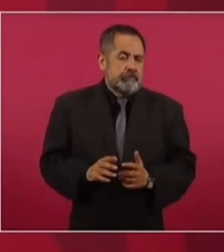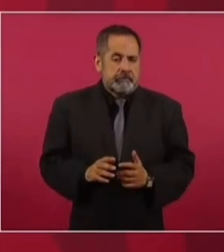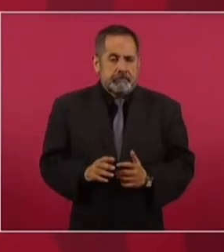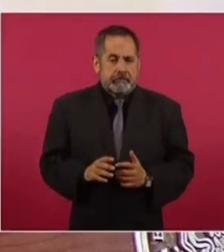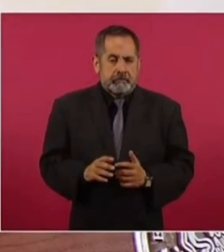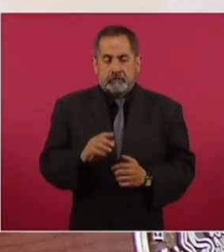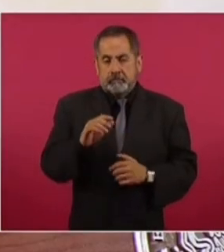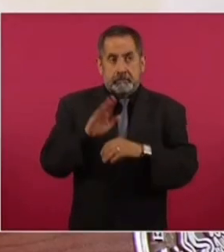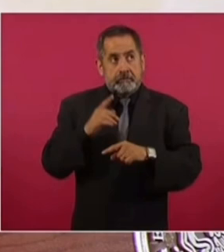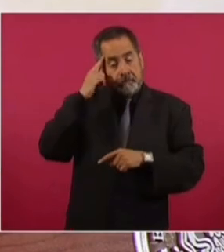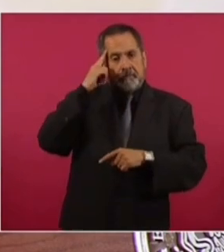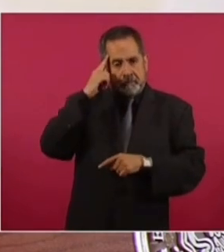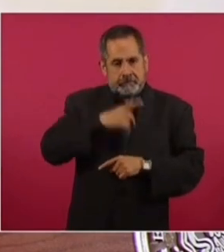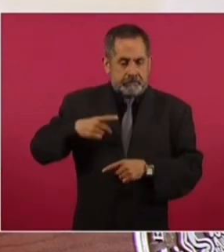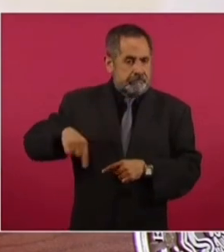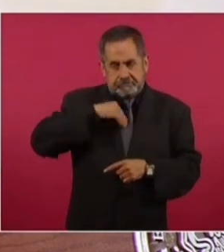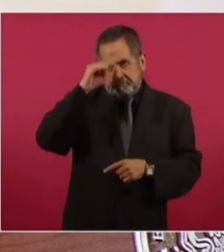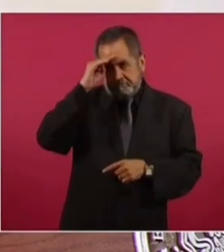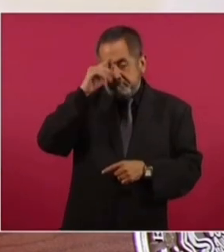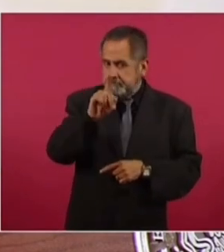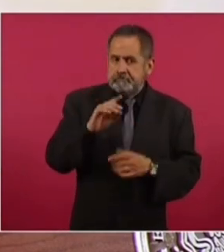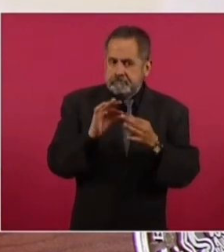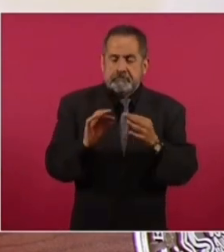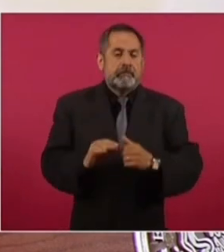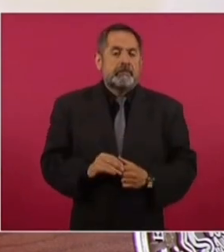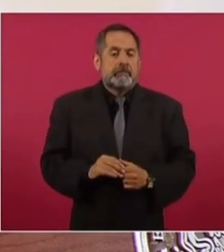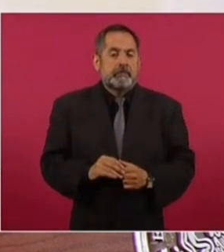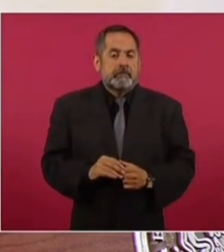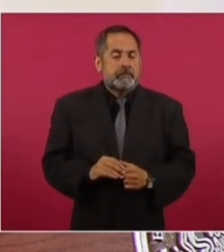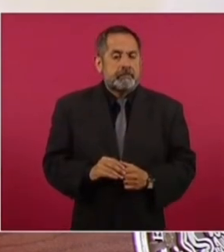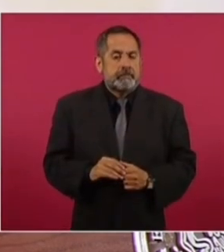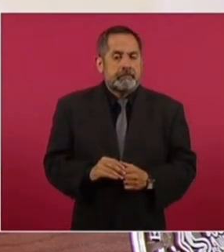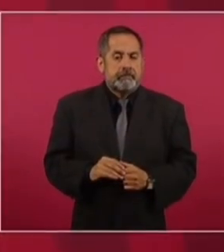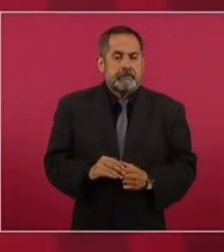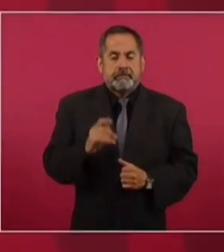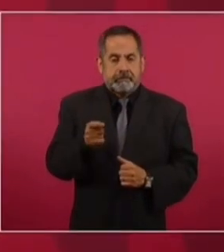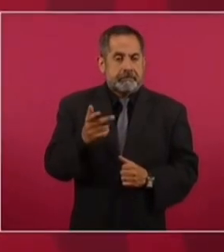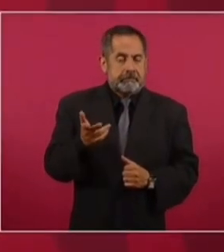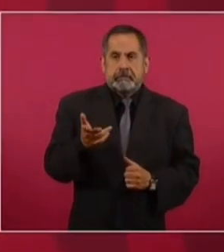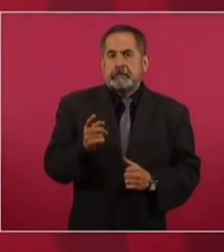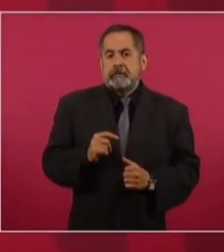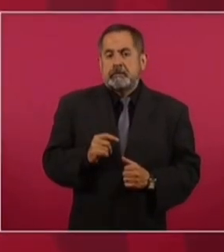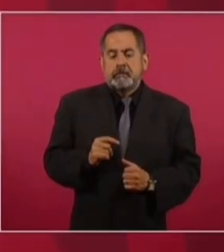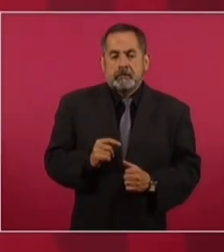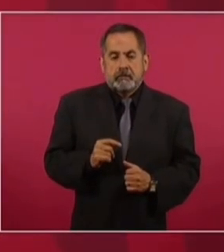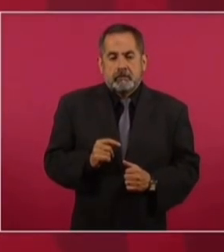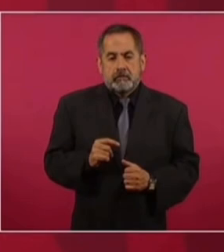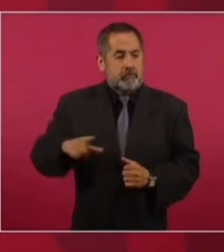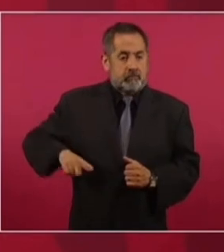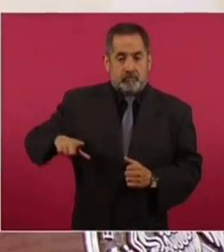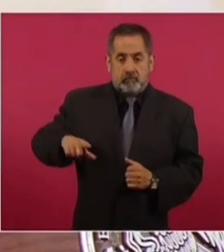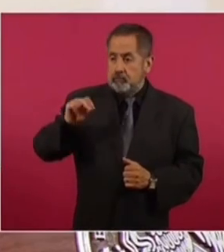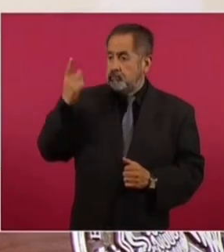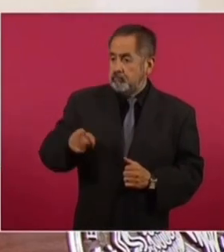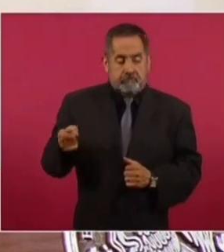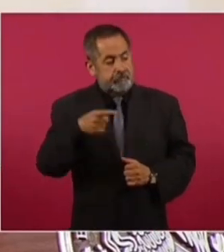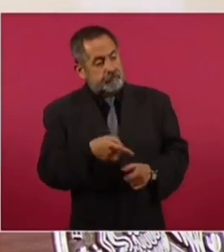Otra consideración que se debe de tomarse en cuenta es que no es el Estado.